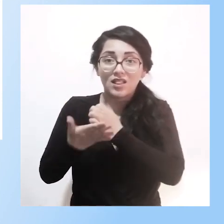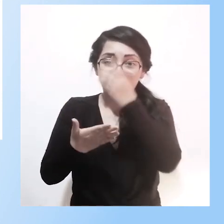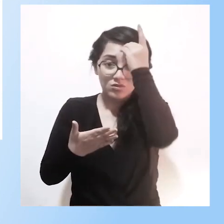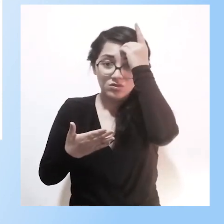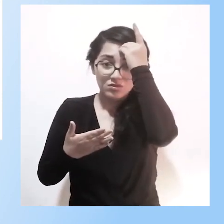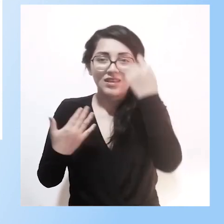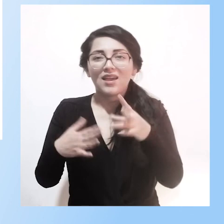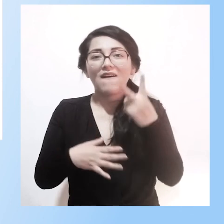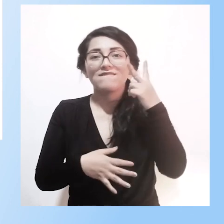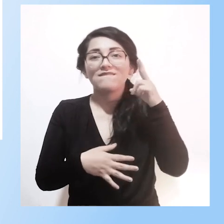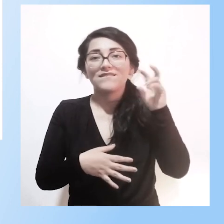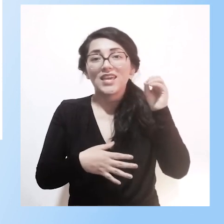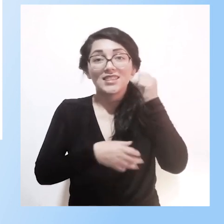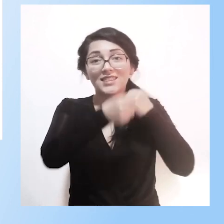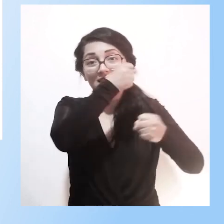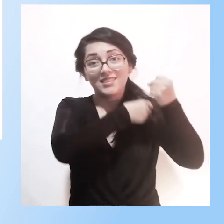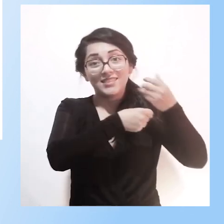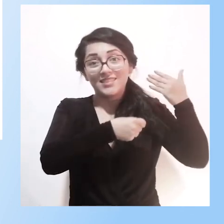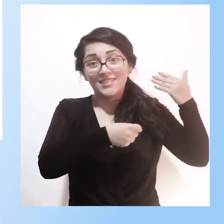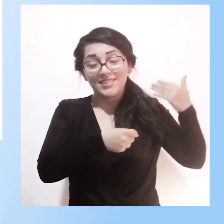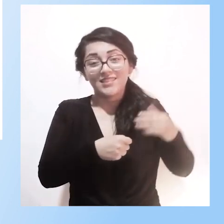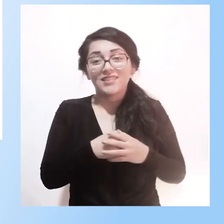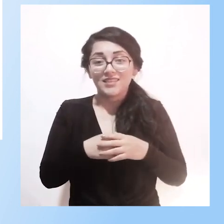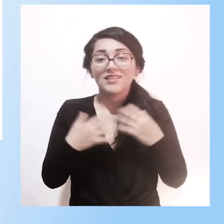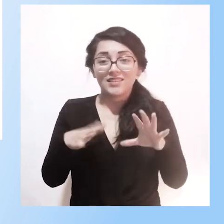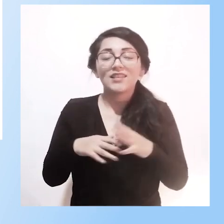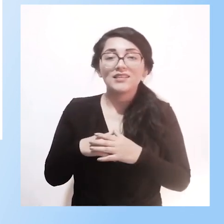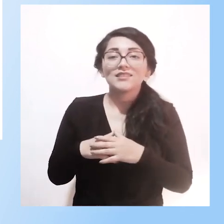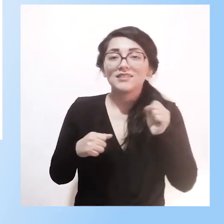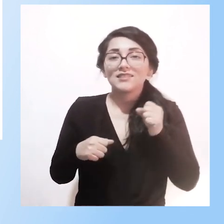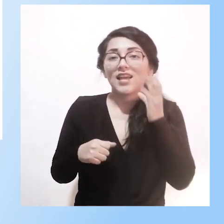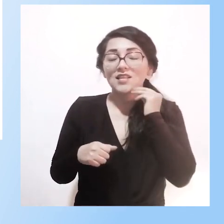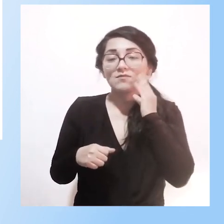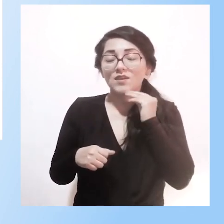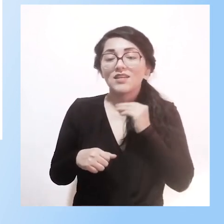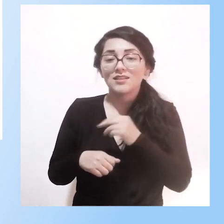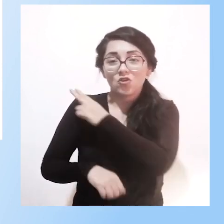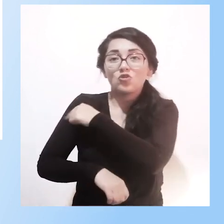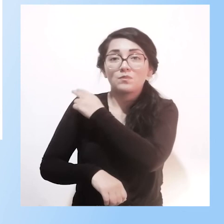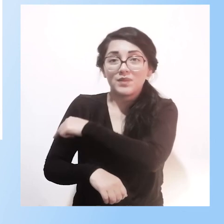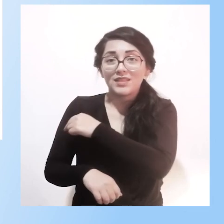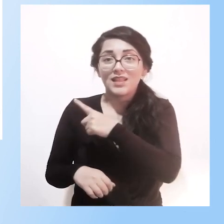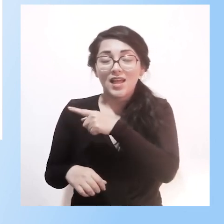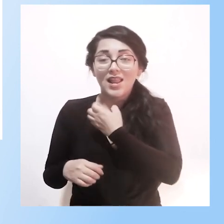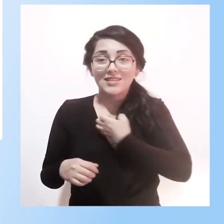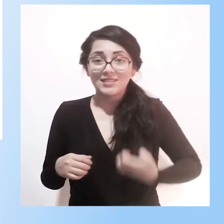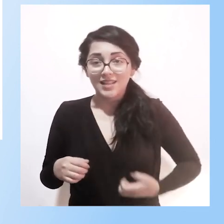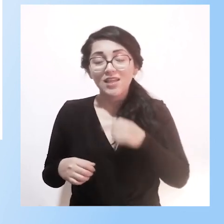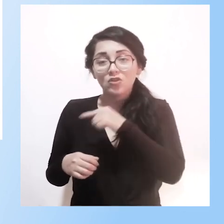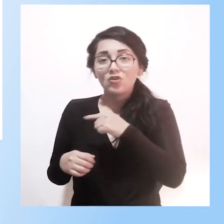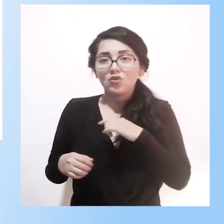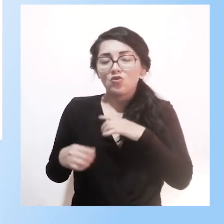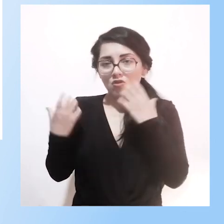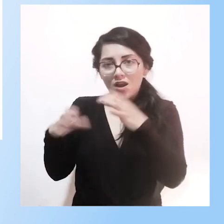casi 20 años implanté una clase hospitalaria en un hospital en San Pablo un hospital público en la universidad donde